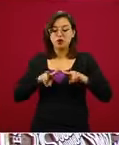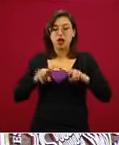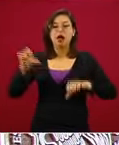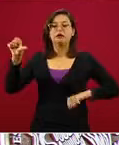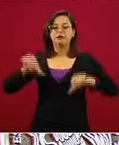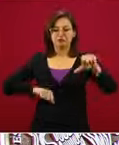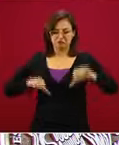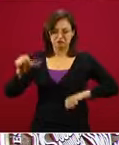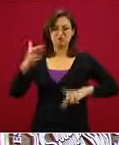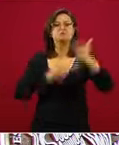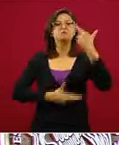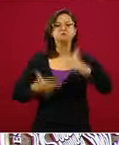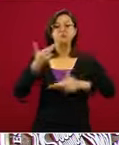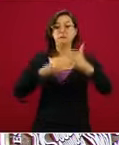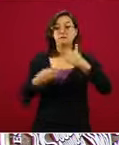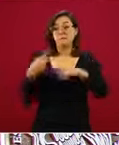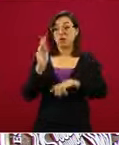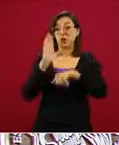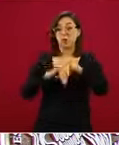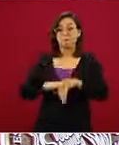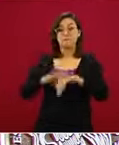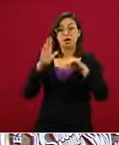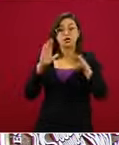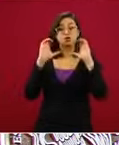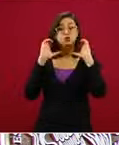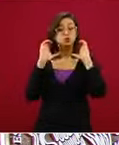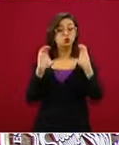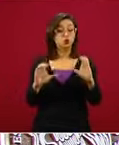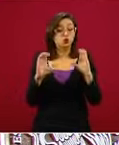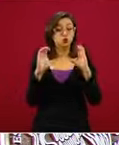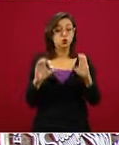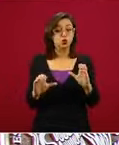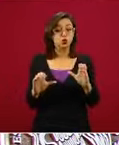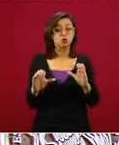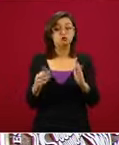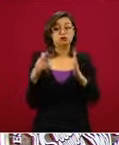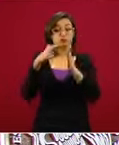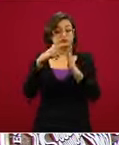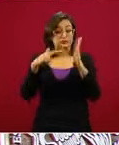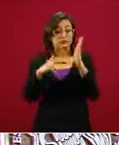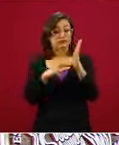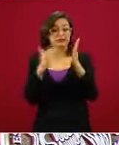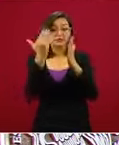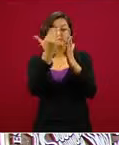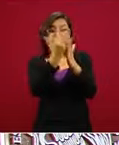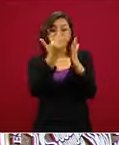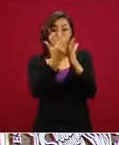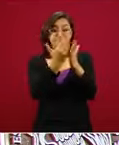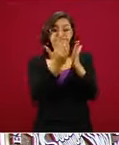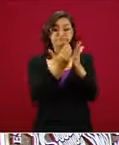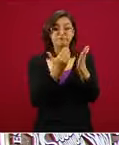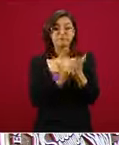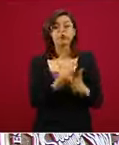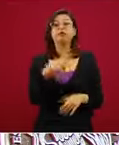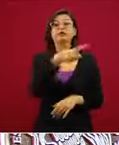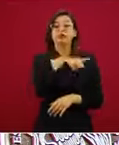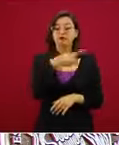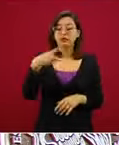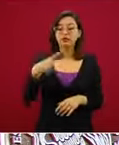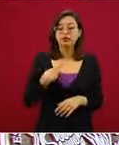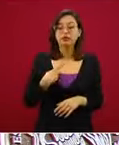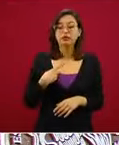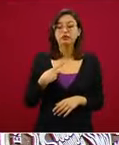cuidado. Para ello tendremos protocolos donde se tendrá que saber si